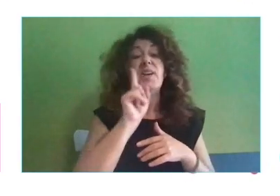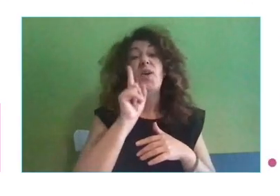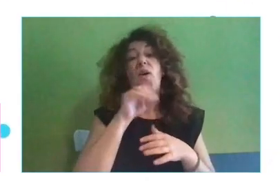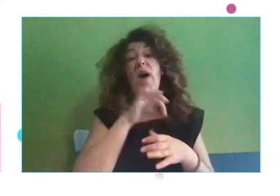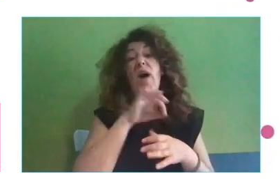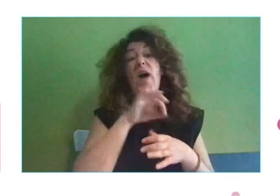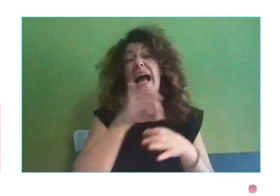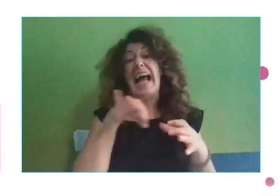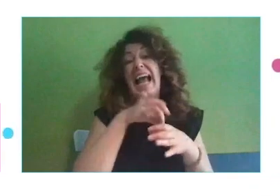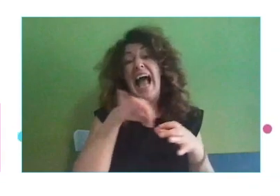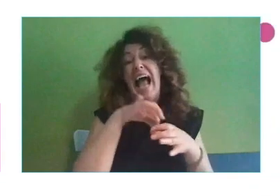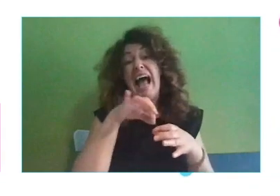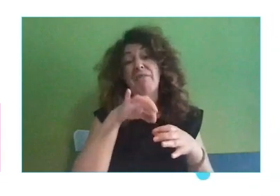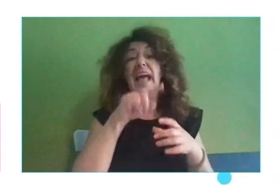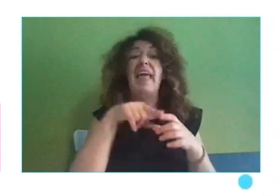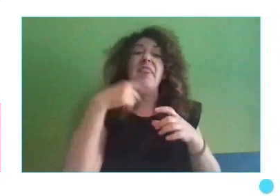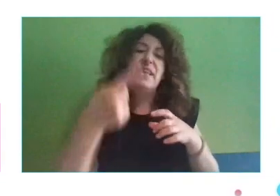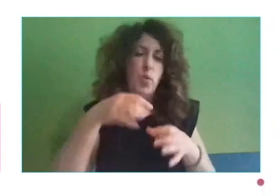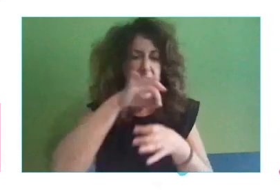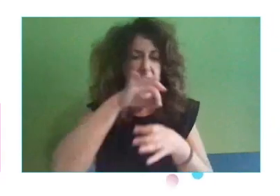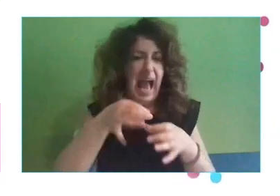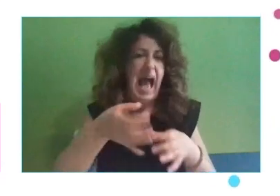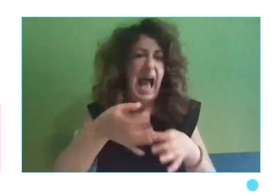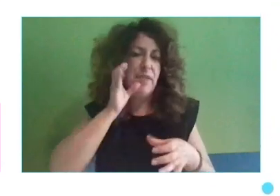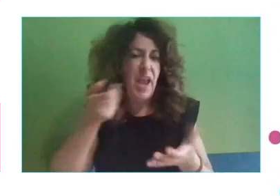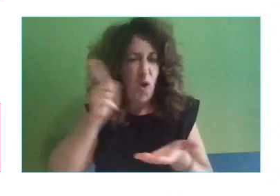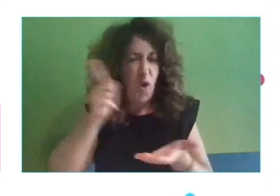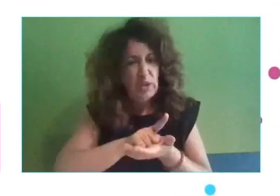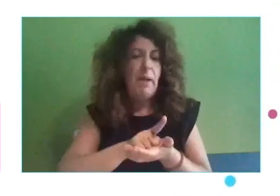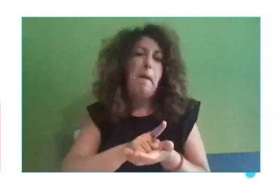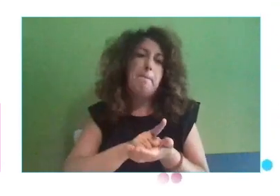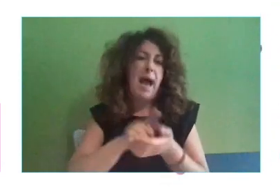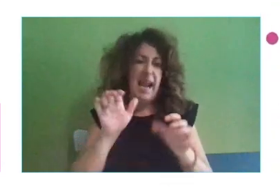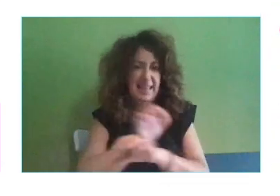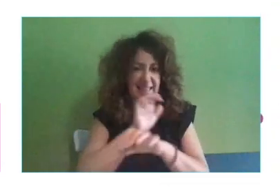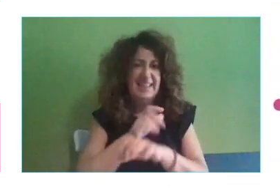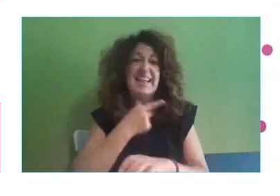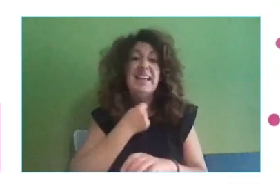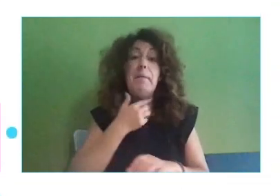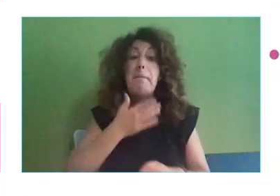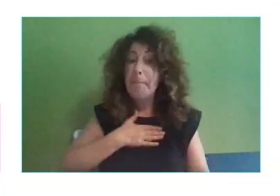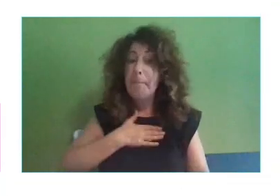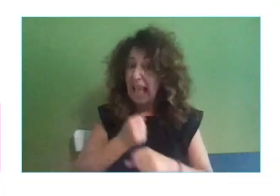otro café o otra cosa más y nos reímos un poco. ¿Existirá mi empleo dentro de 5 o 10 años?